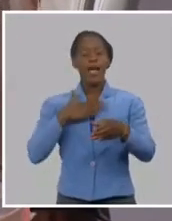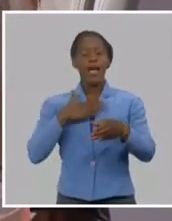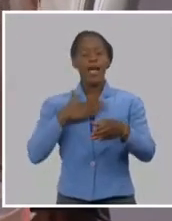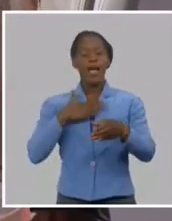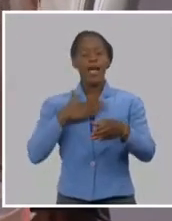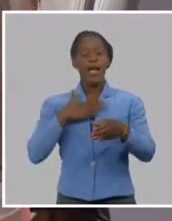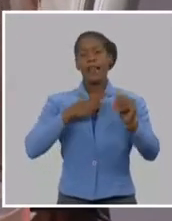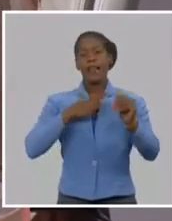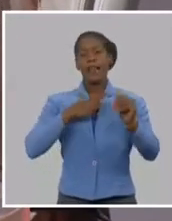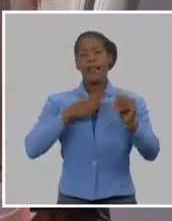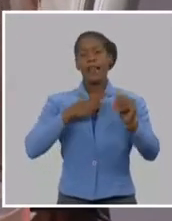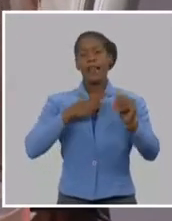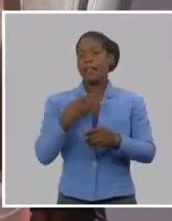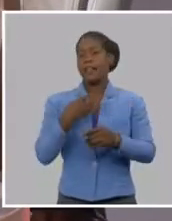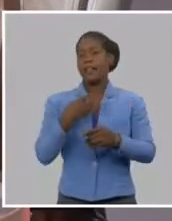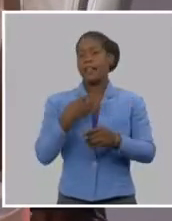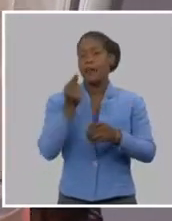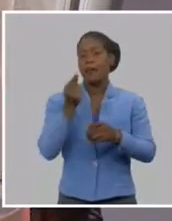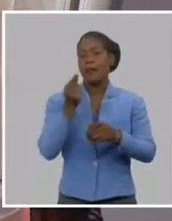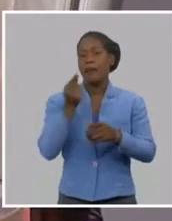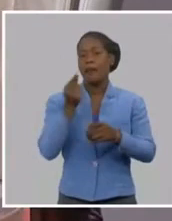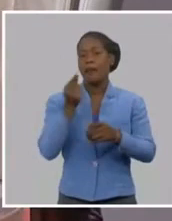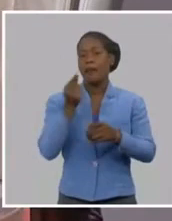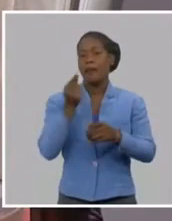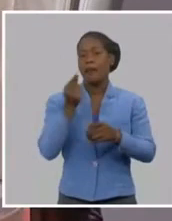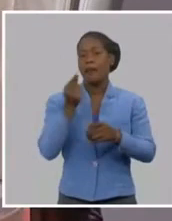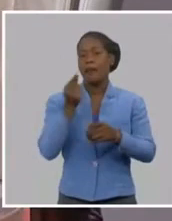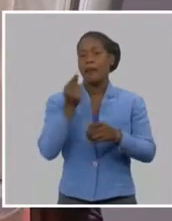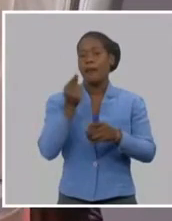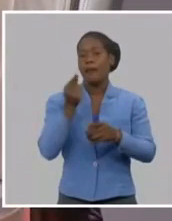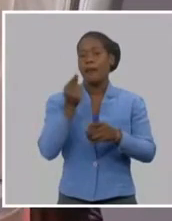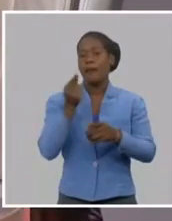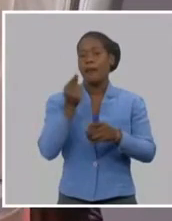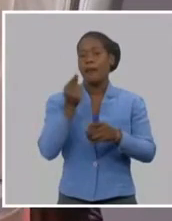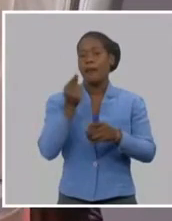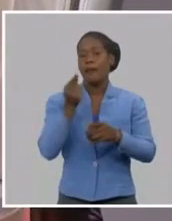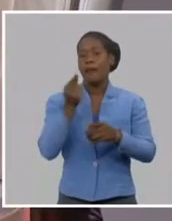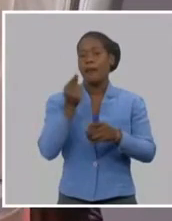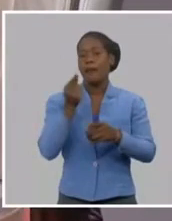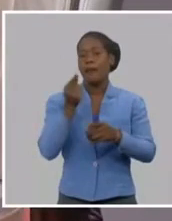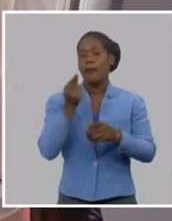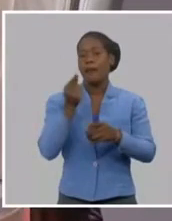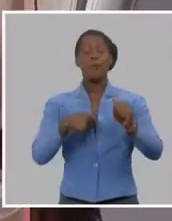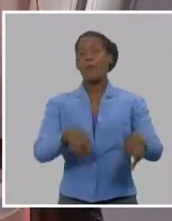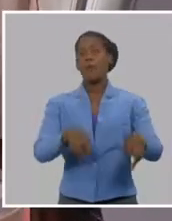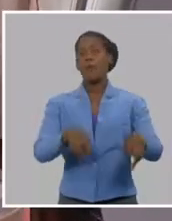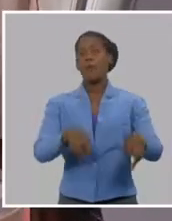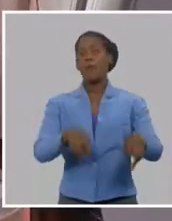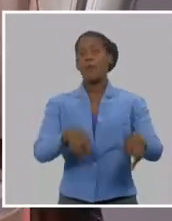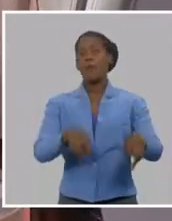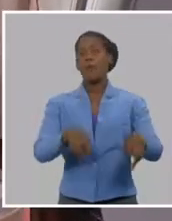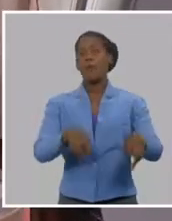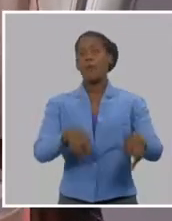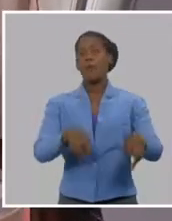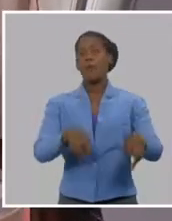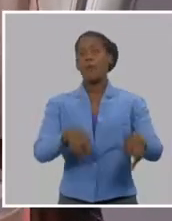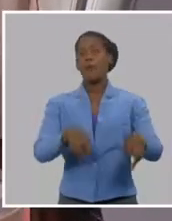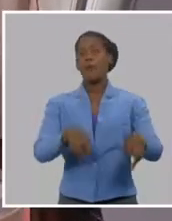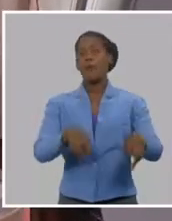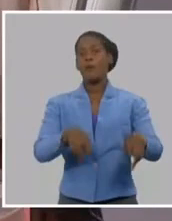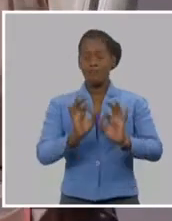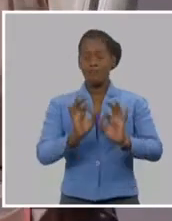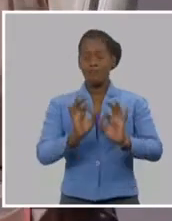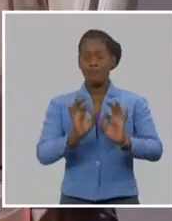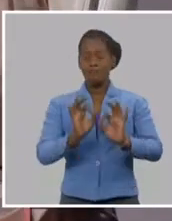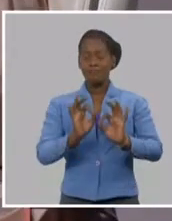Y un hombre como Martí está por delante de la vanguardia. Vamos a hacer alguna situación con nuestros años recientes, sabemos que